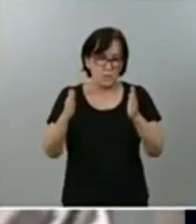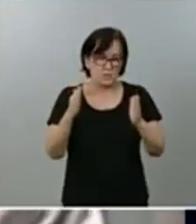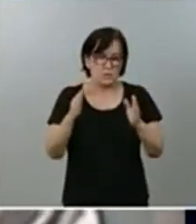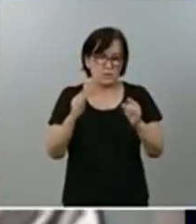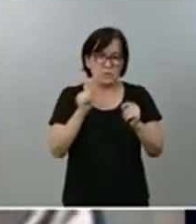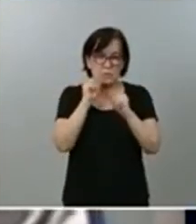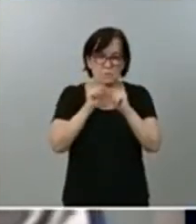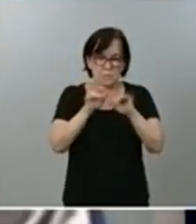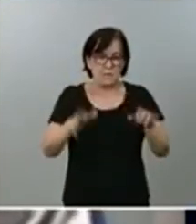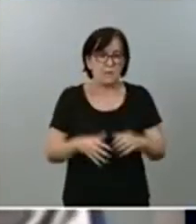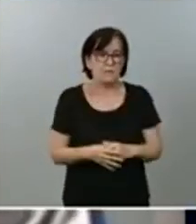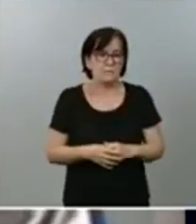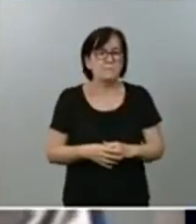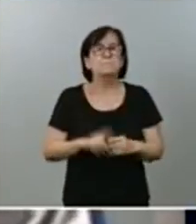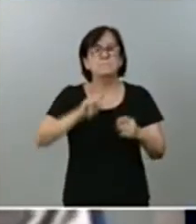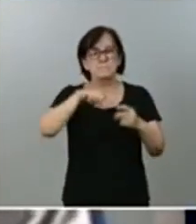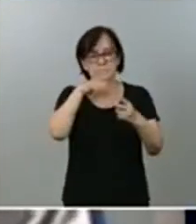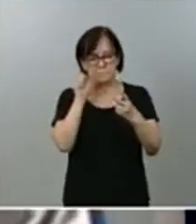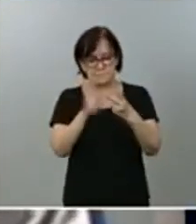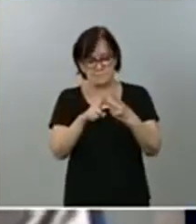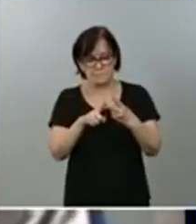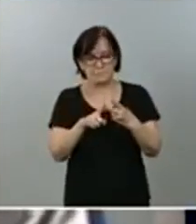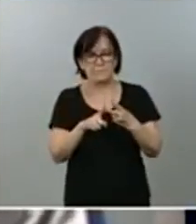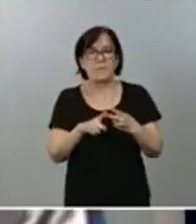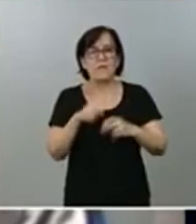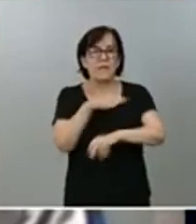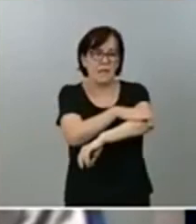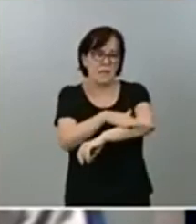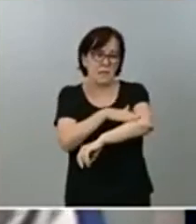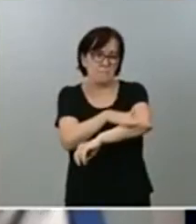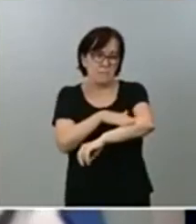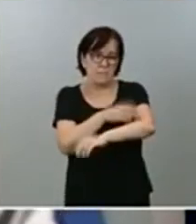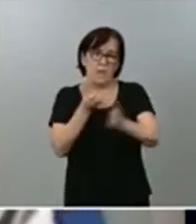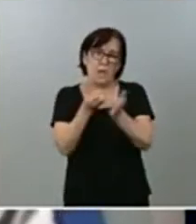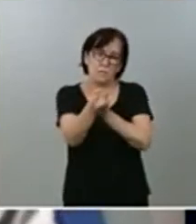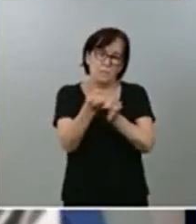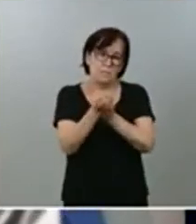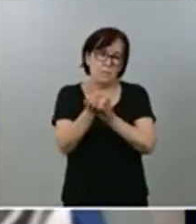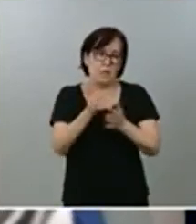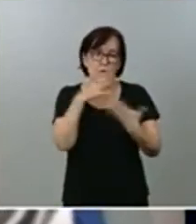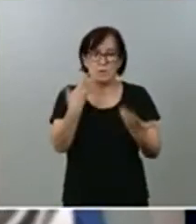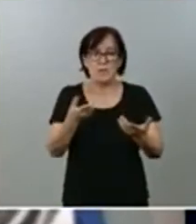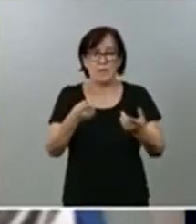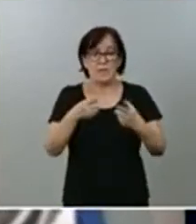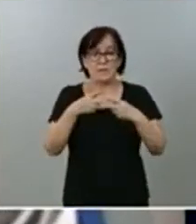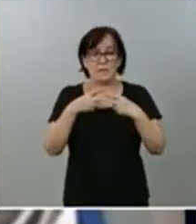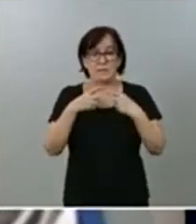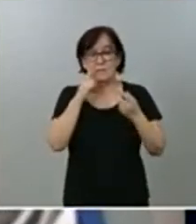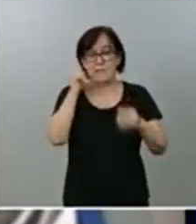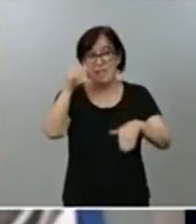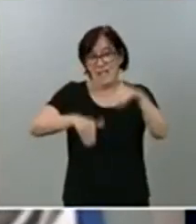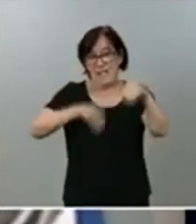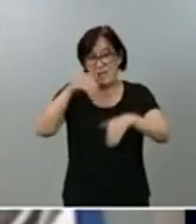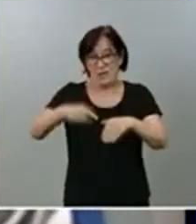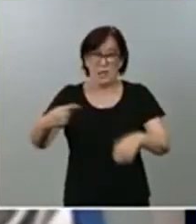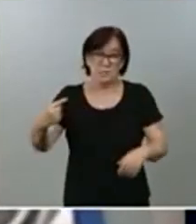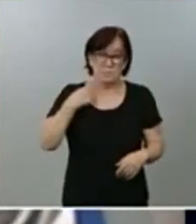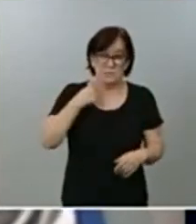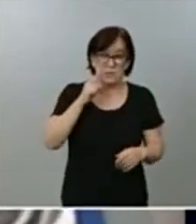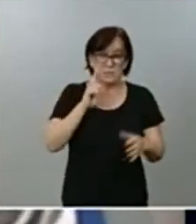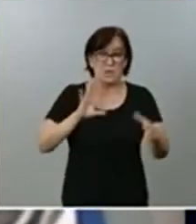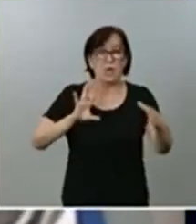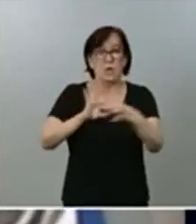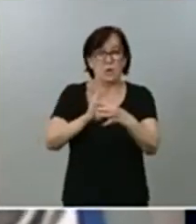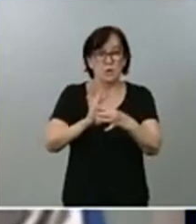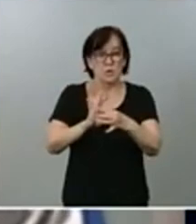Por otra parte, para la ministra portavoz, tras el fracaso electoral, la coalición del pasado